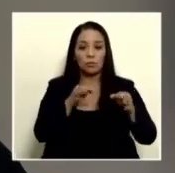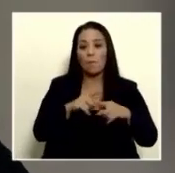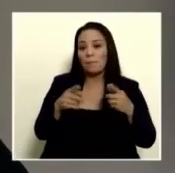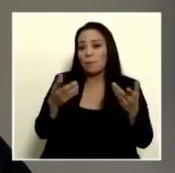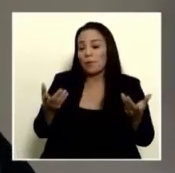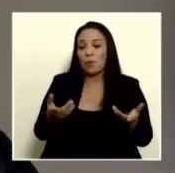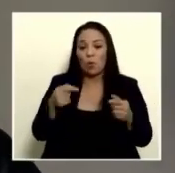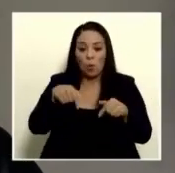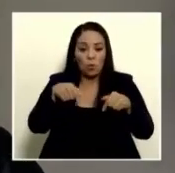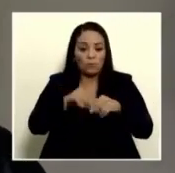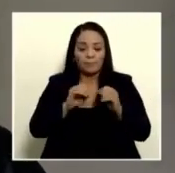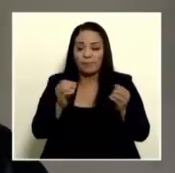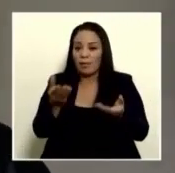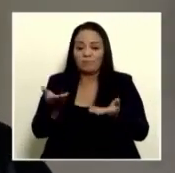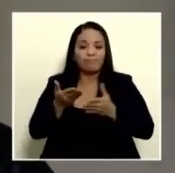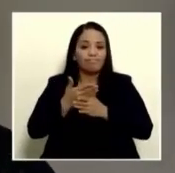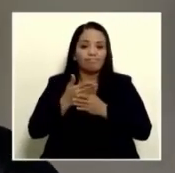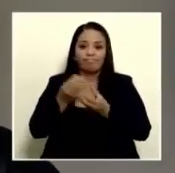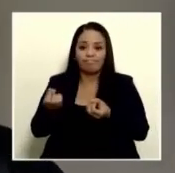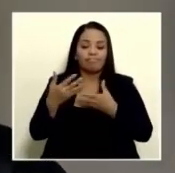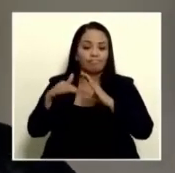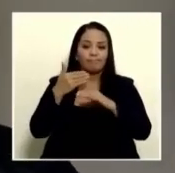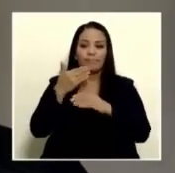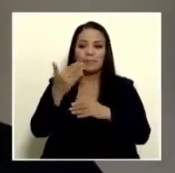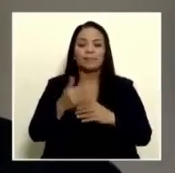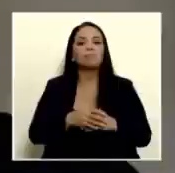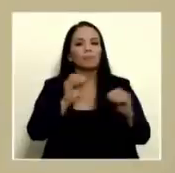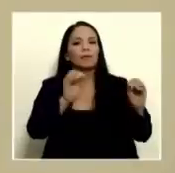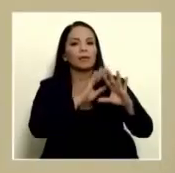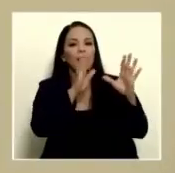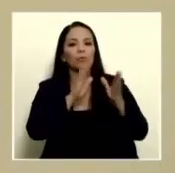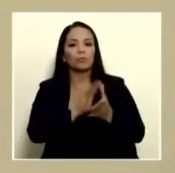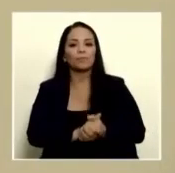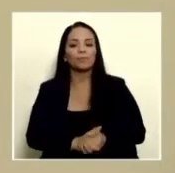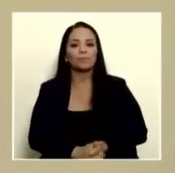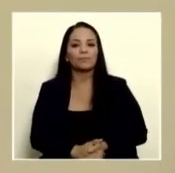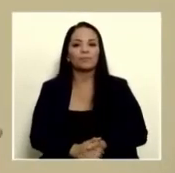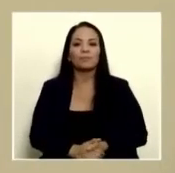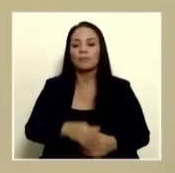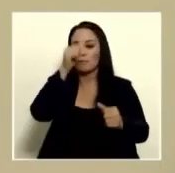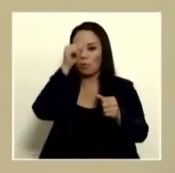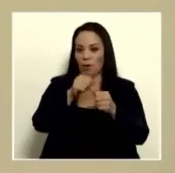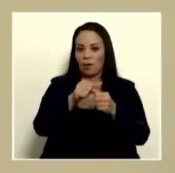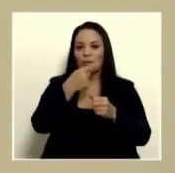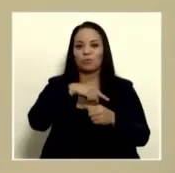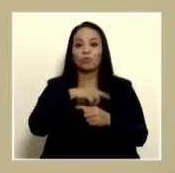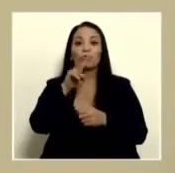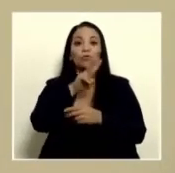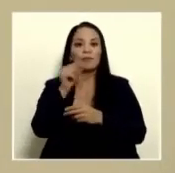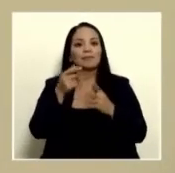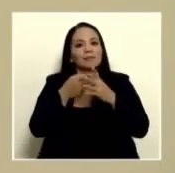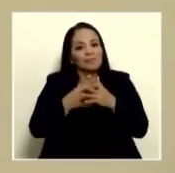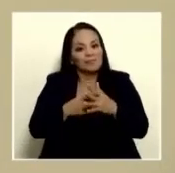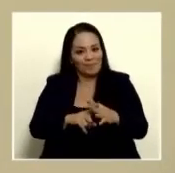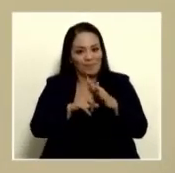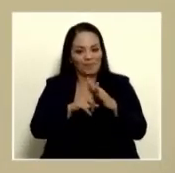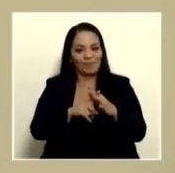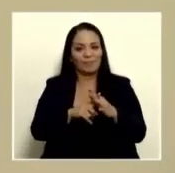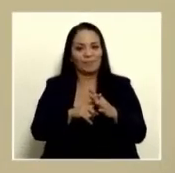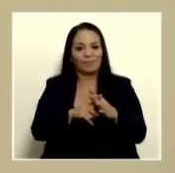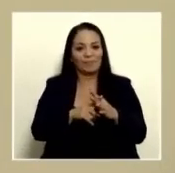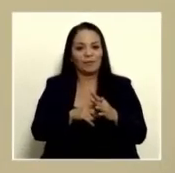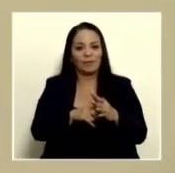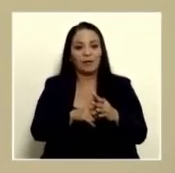embargo al día de hoy no han sido compartidos muchas gracias ok claro recuerde que apenas tenemos dos meses entonces las que me han